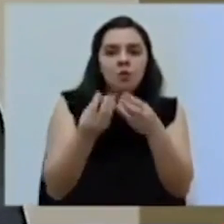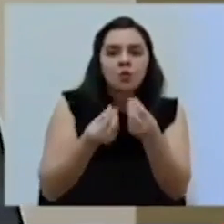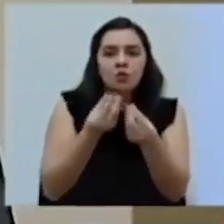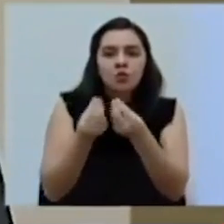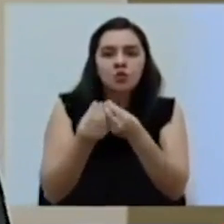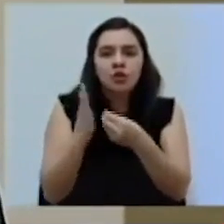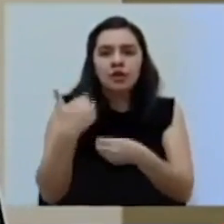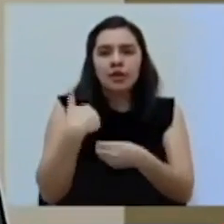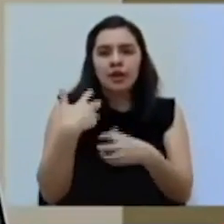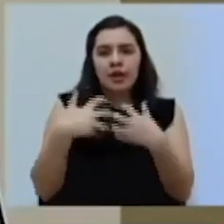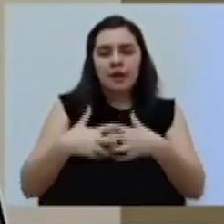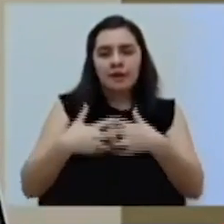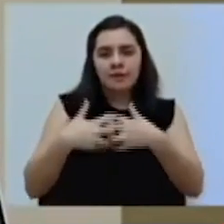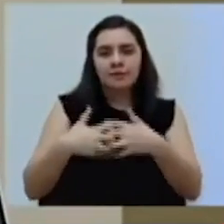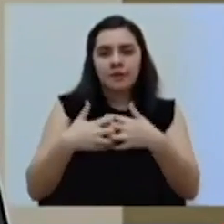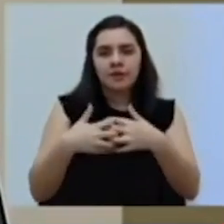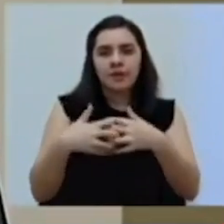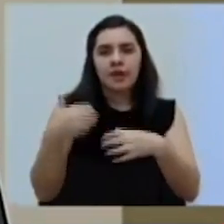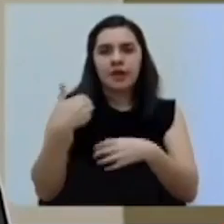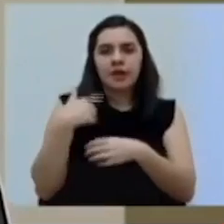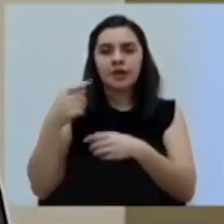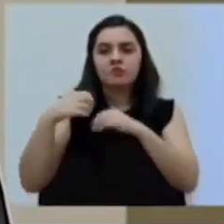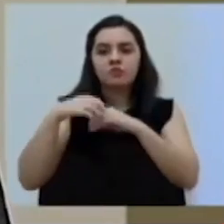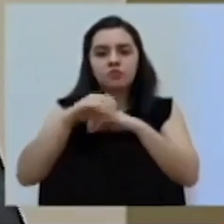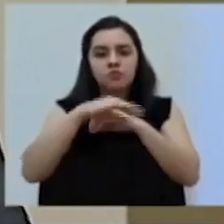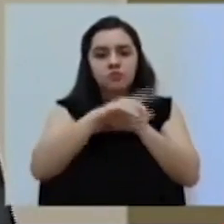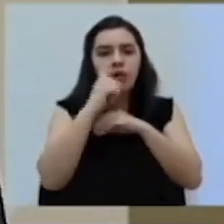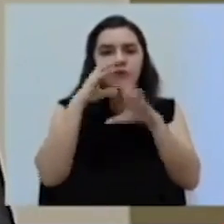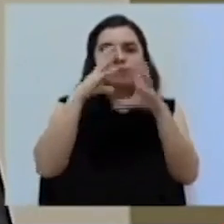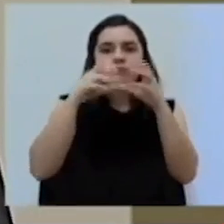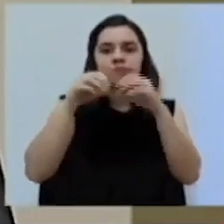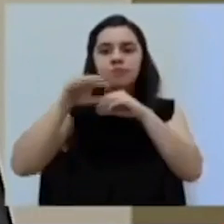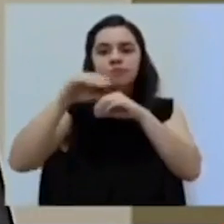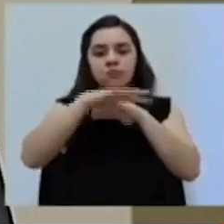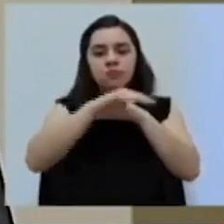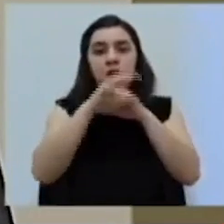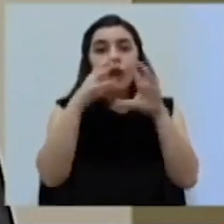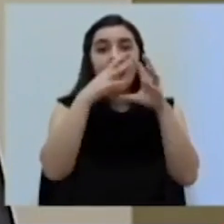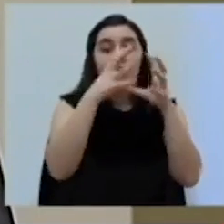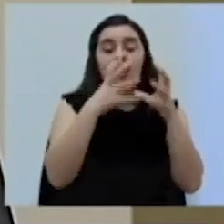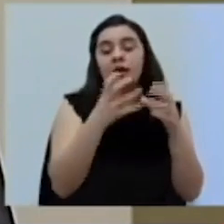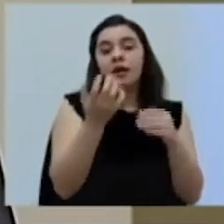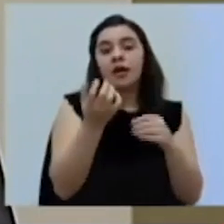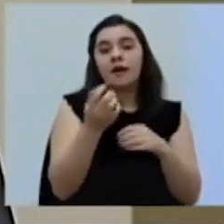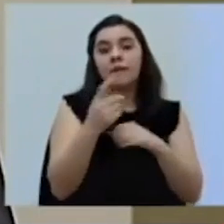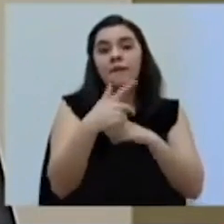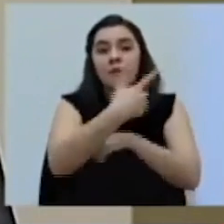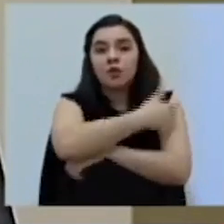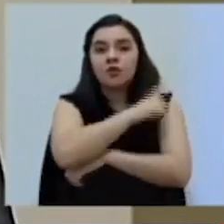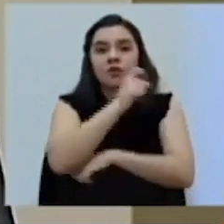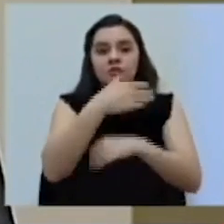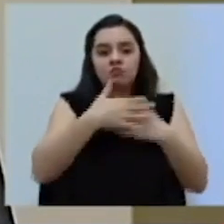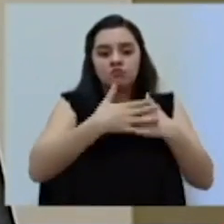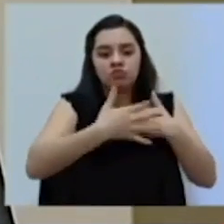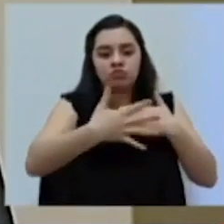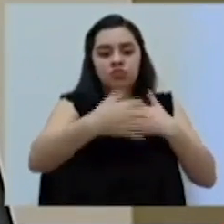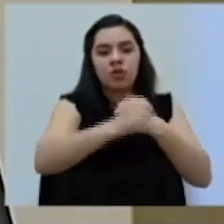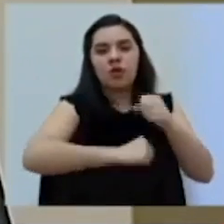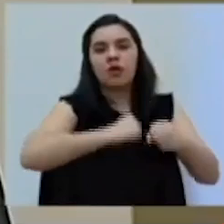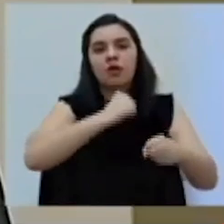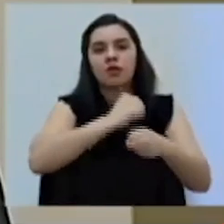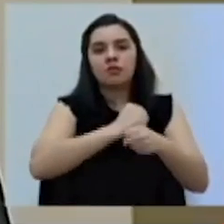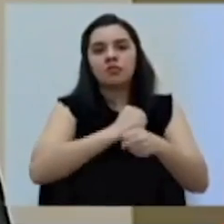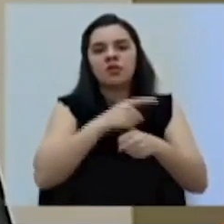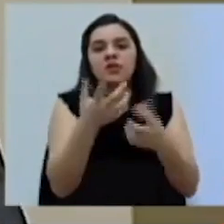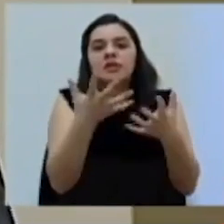empresas, que tienen que distribuir vacunas a nivel mundial, la vacunación se va a hacer durante el año, durante todo el año. Se quiere empezar lo